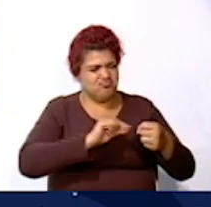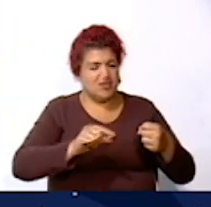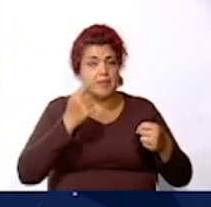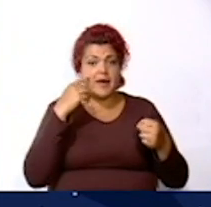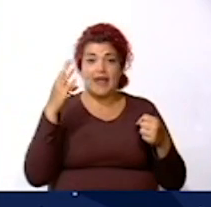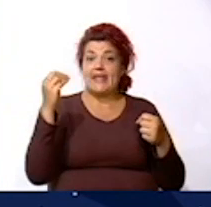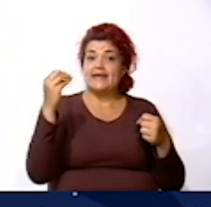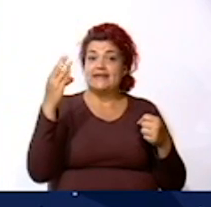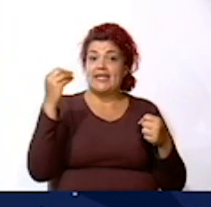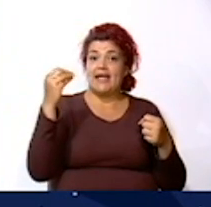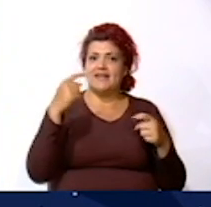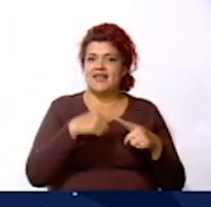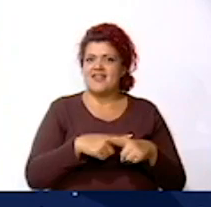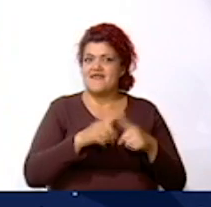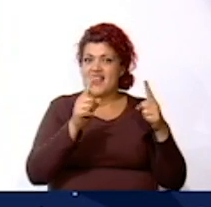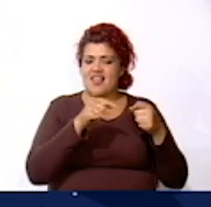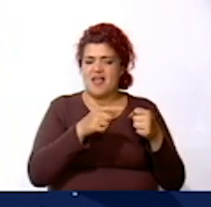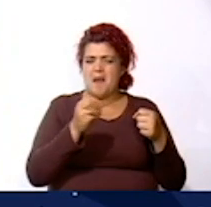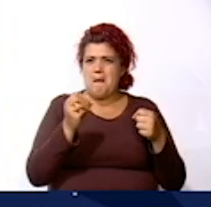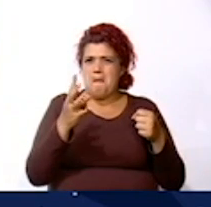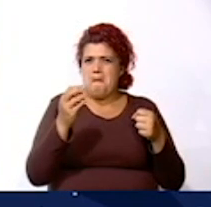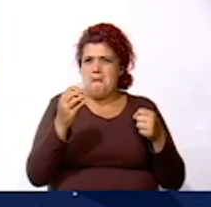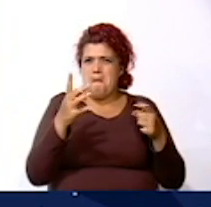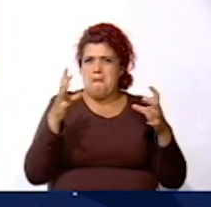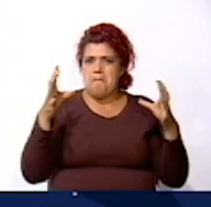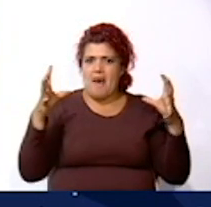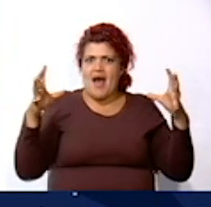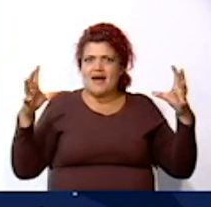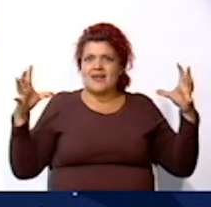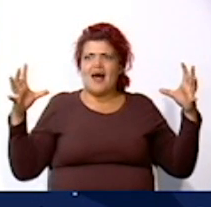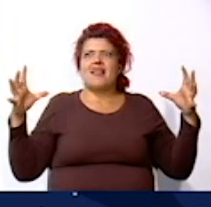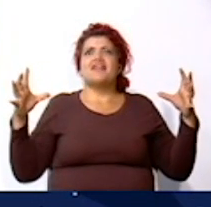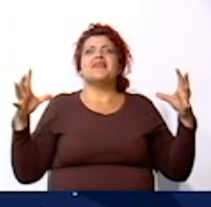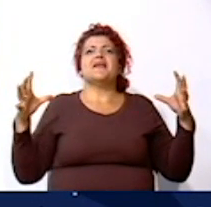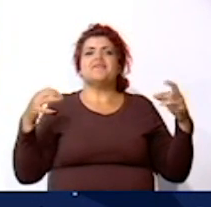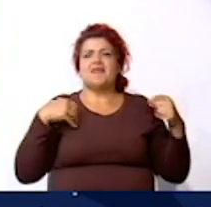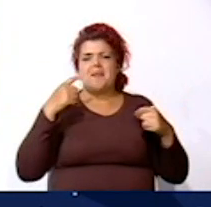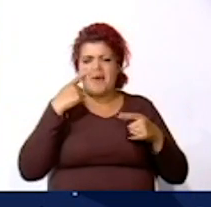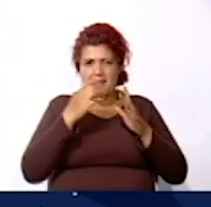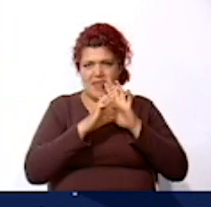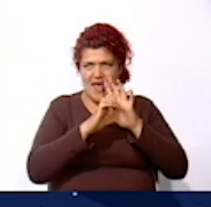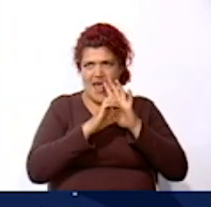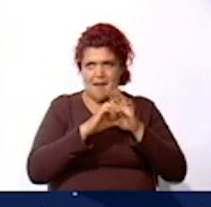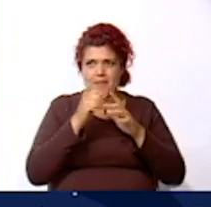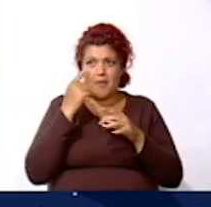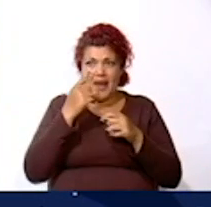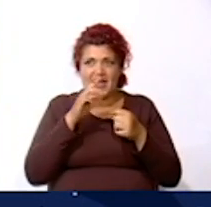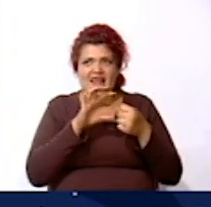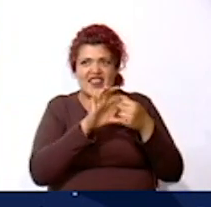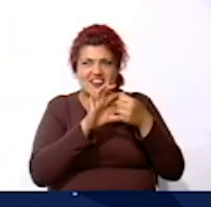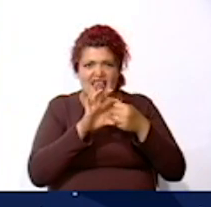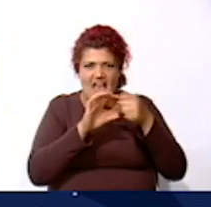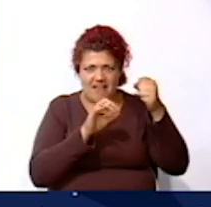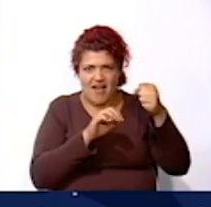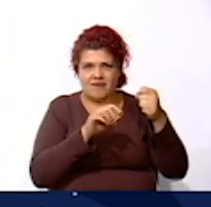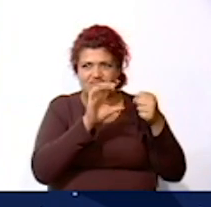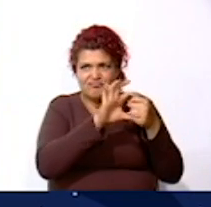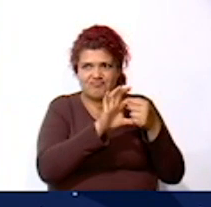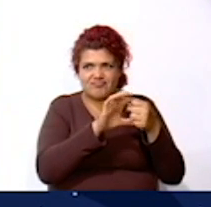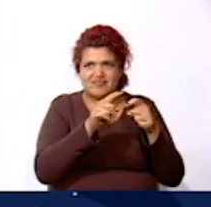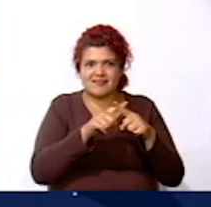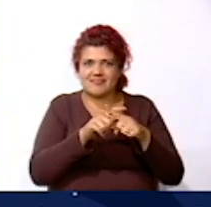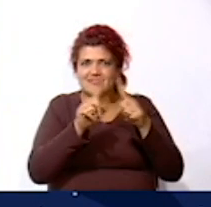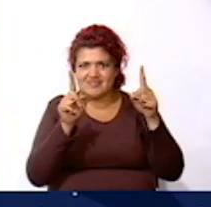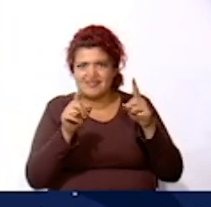estas últimas tienen mayor cantidad de masa Vean por ahí Por ejemplo, ahí a la tierra Por esta razón,